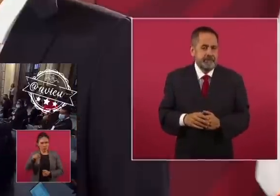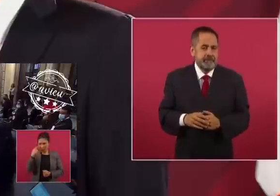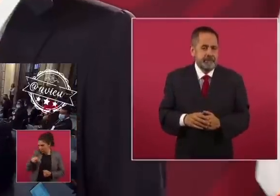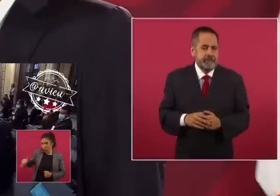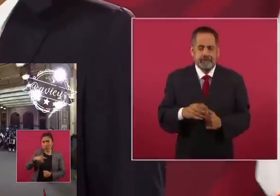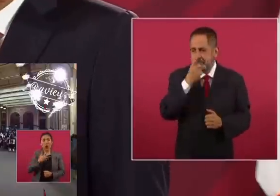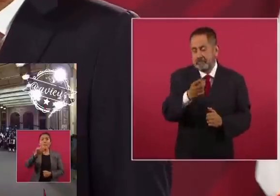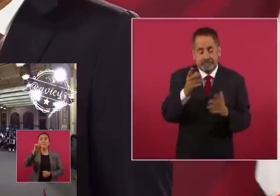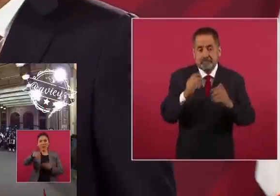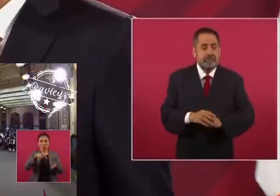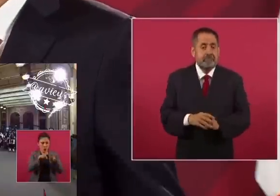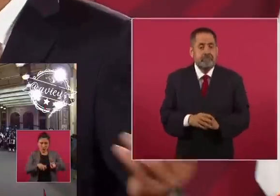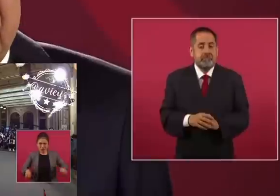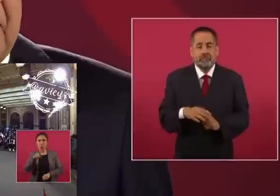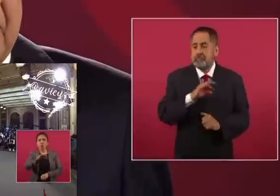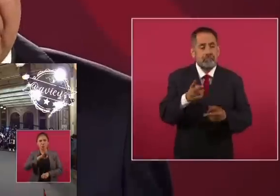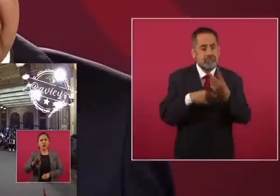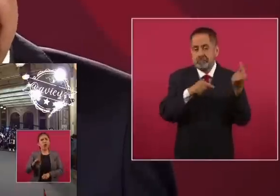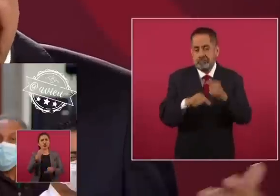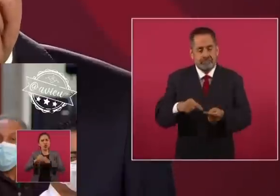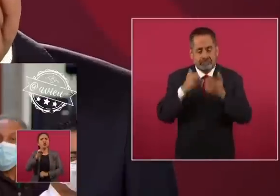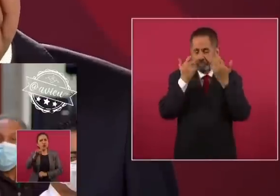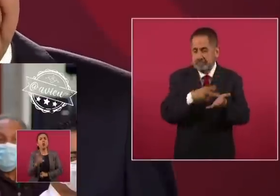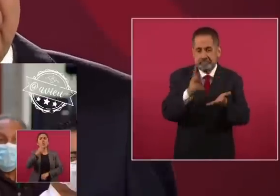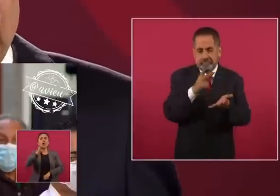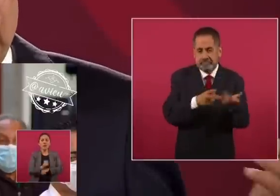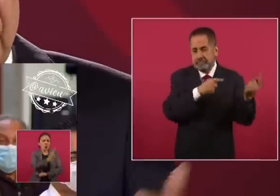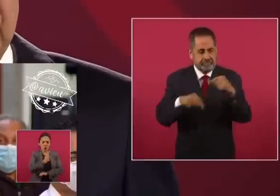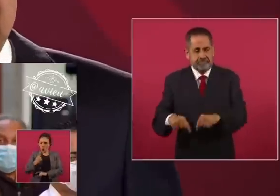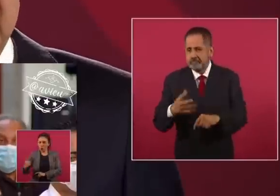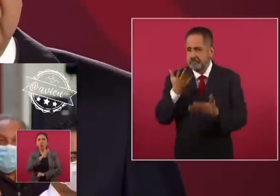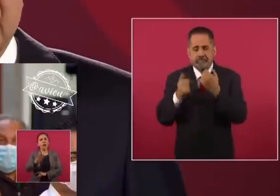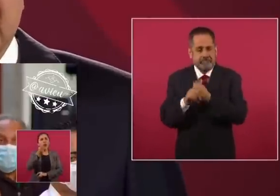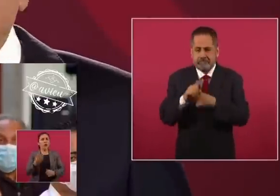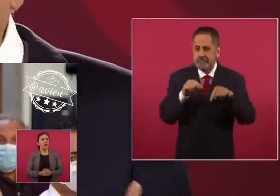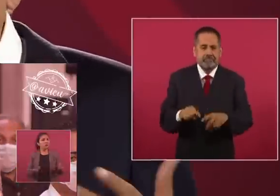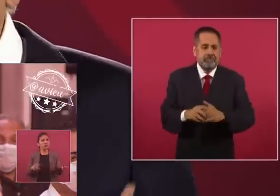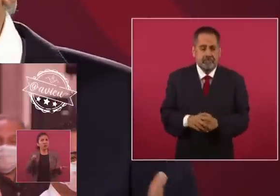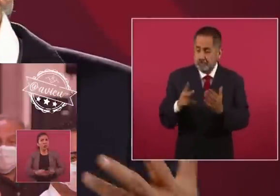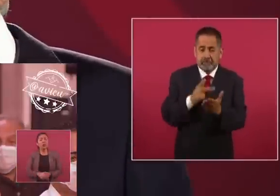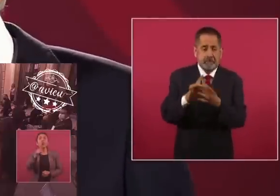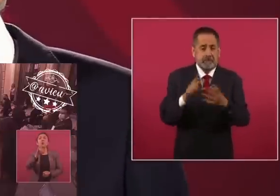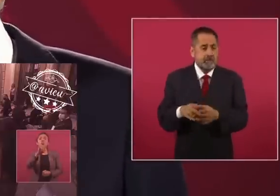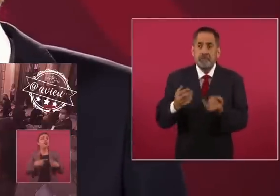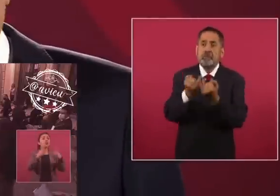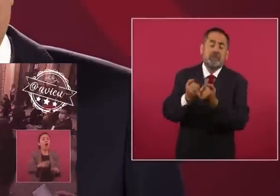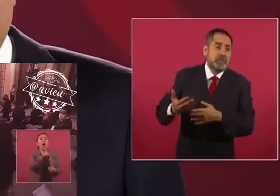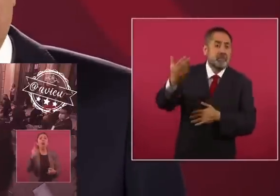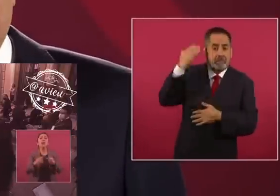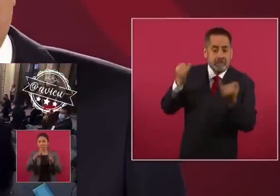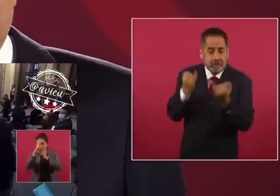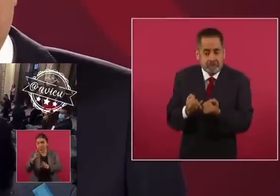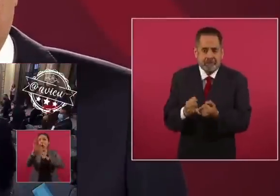Y decirle que puede venir las veces que quiera, que no hay ningún problema. Y repito, no somos iguales.